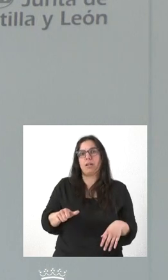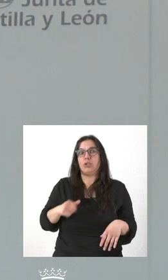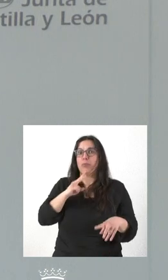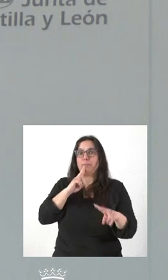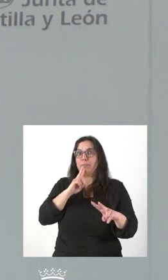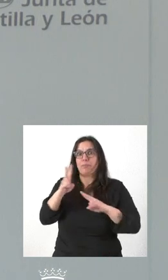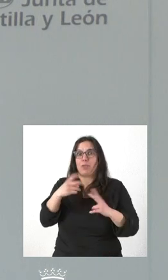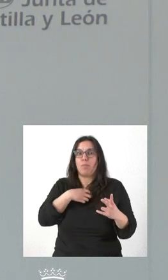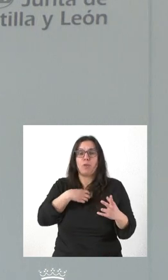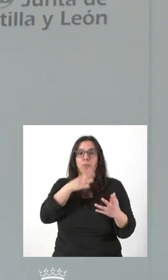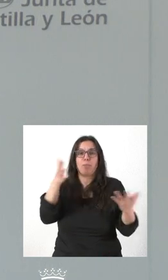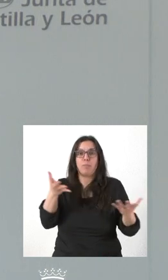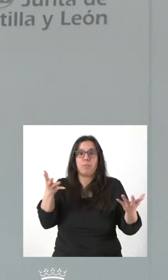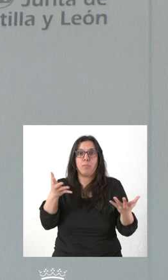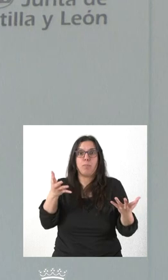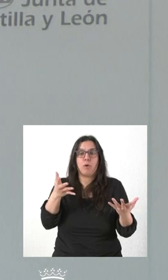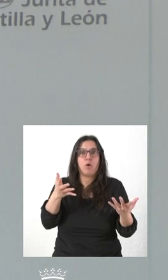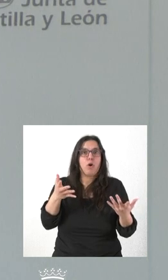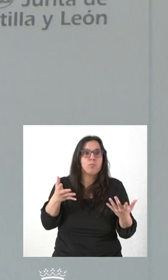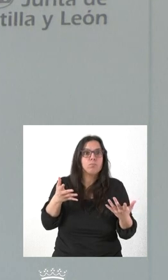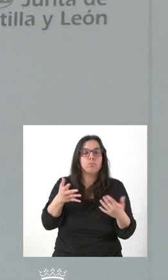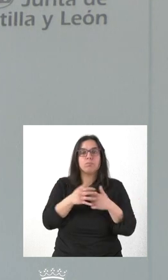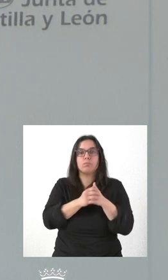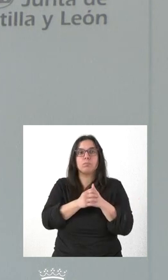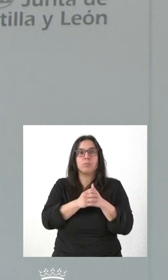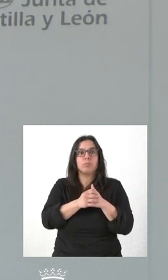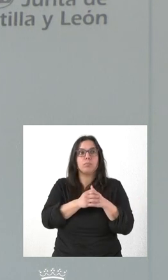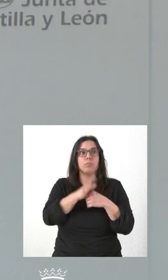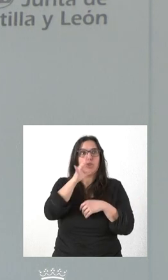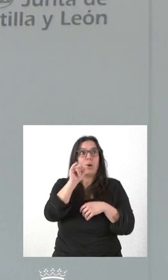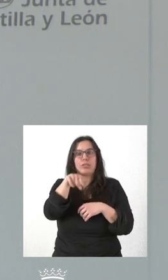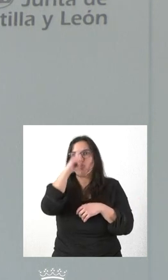informar en este momento cuál es el motivo, si tienen alguna razón o no.